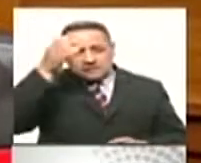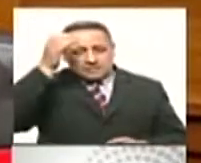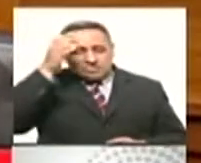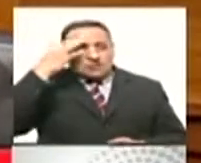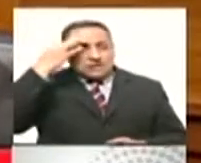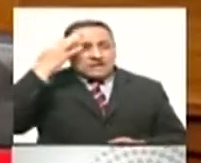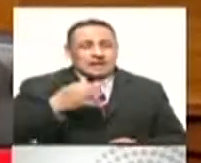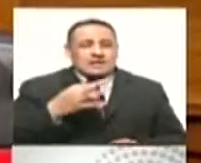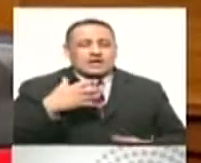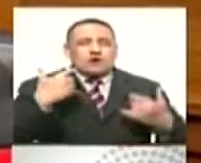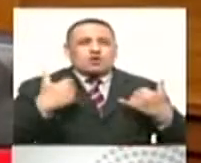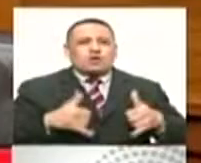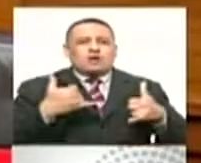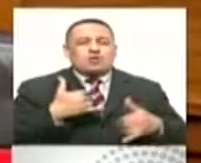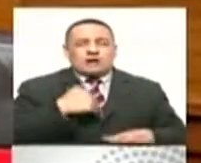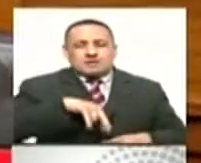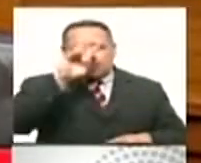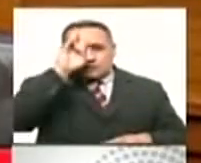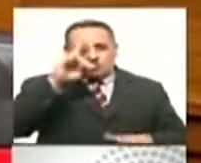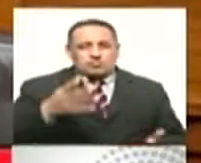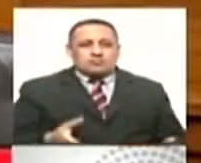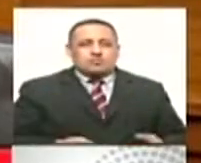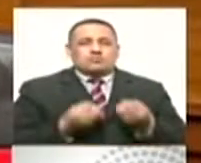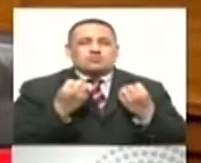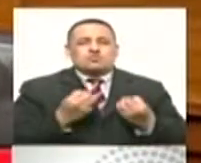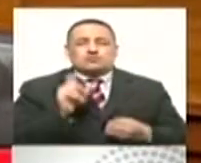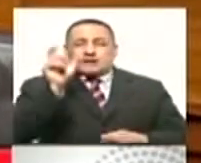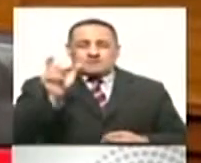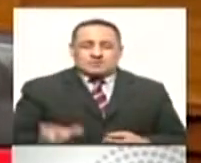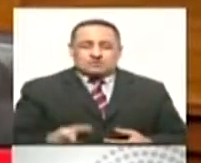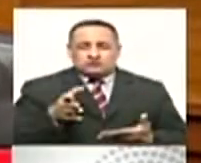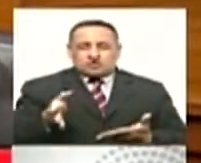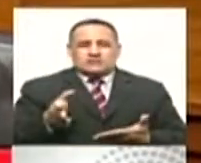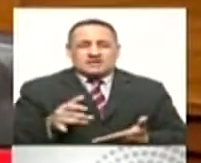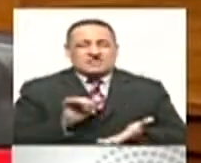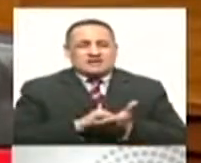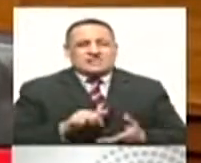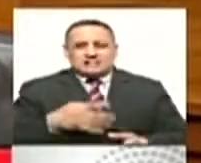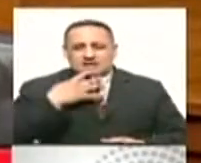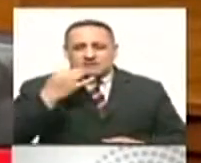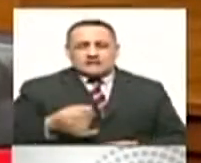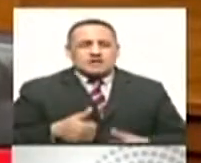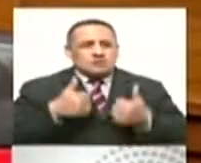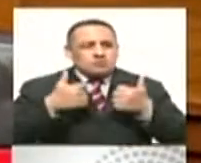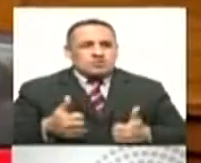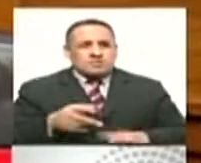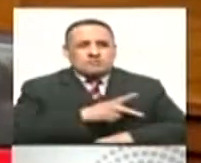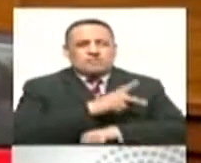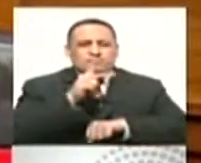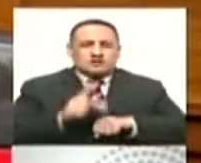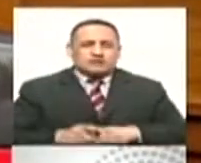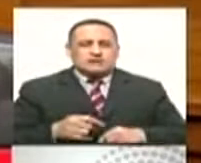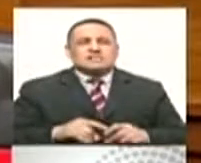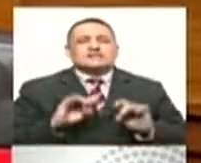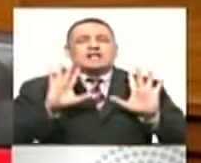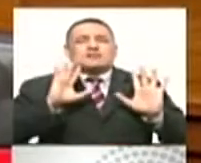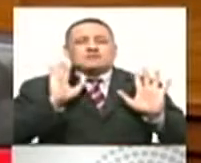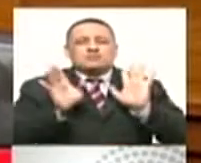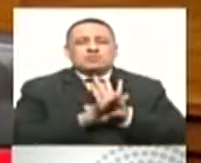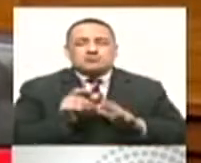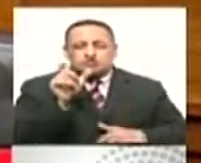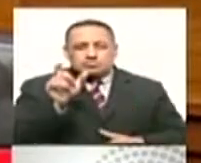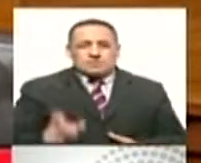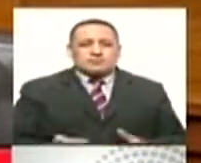Arequipa, ¿no es cierto?, se ha financiado campañas brigadas de